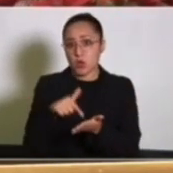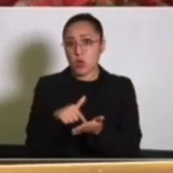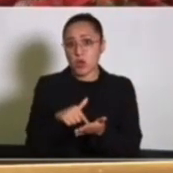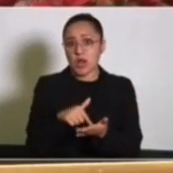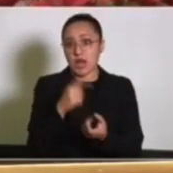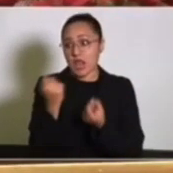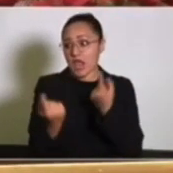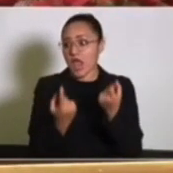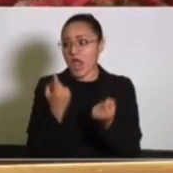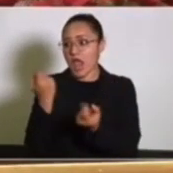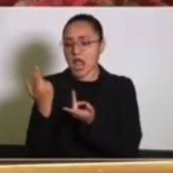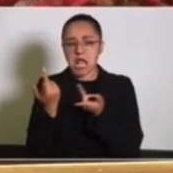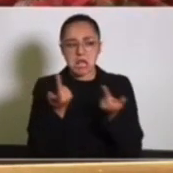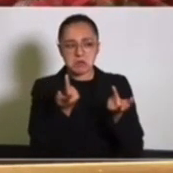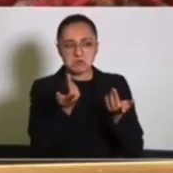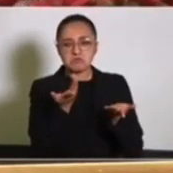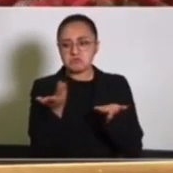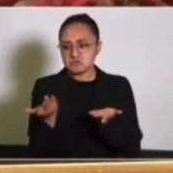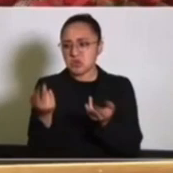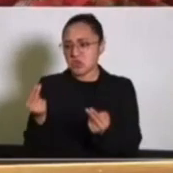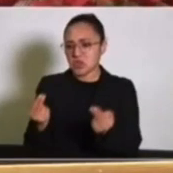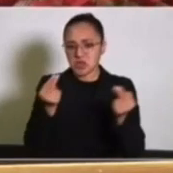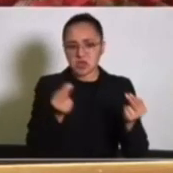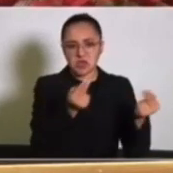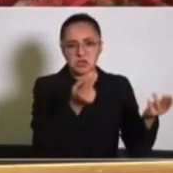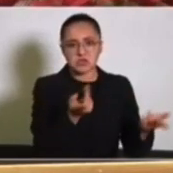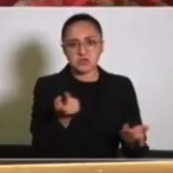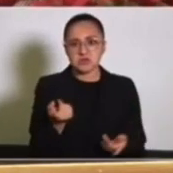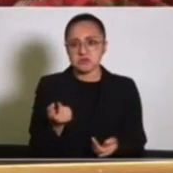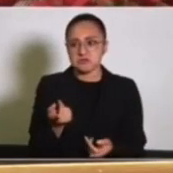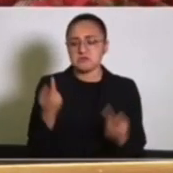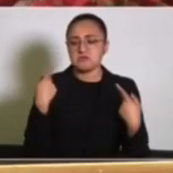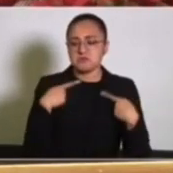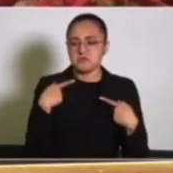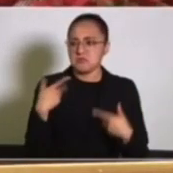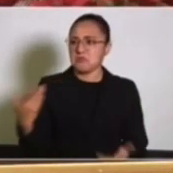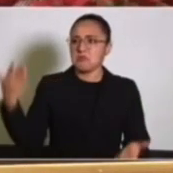ciertas negociaciones, pues la gente iría.